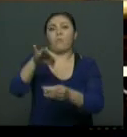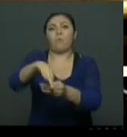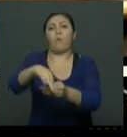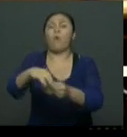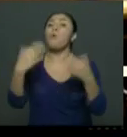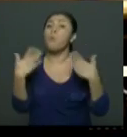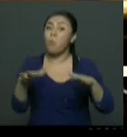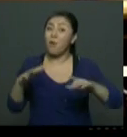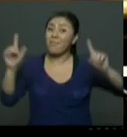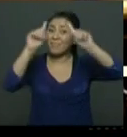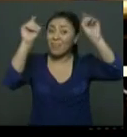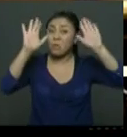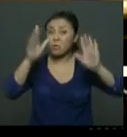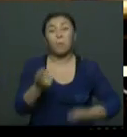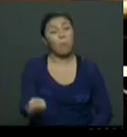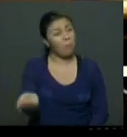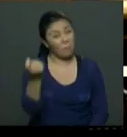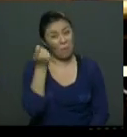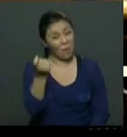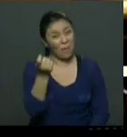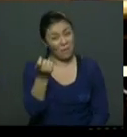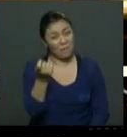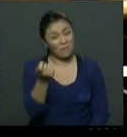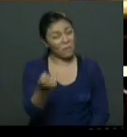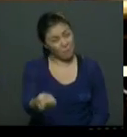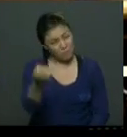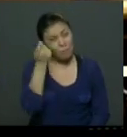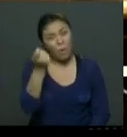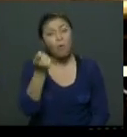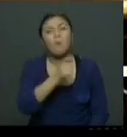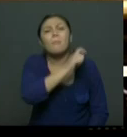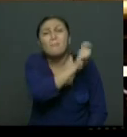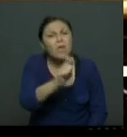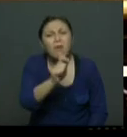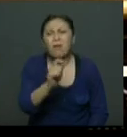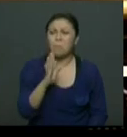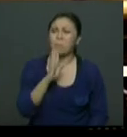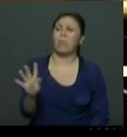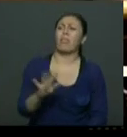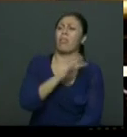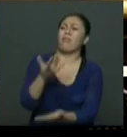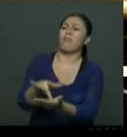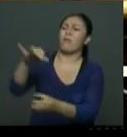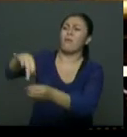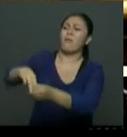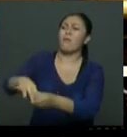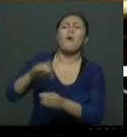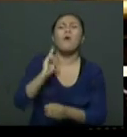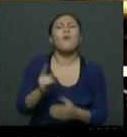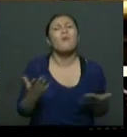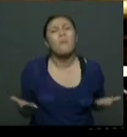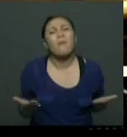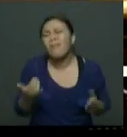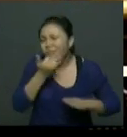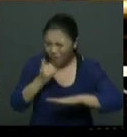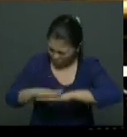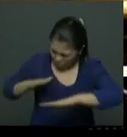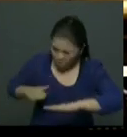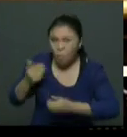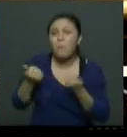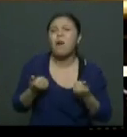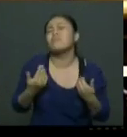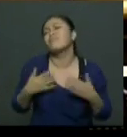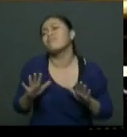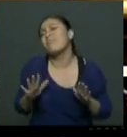parte minoritaria. La gran mayoría de las personas que no se acercan a las urnas lo hacen por múltiples